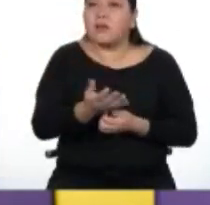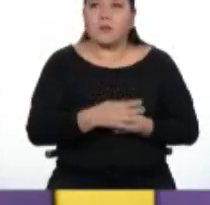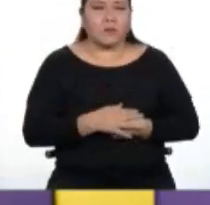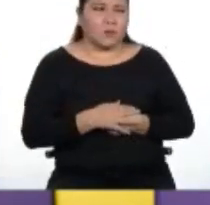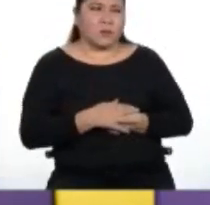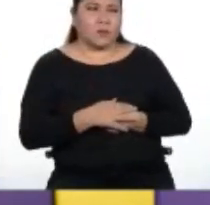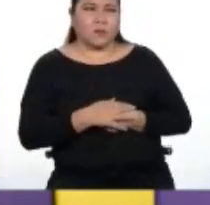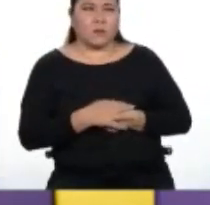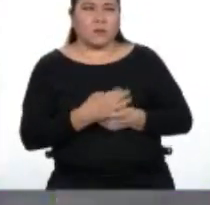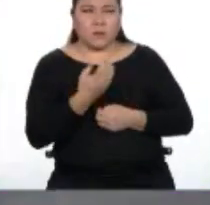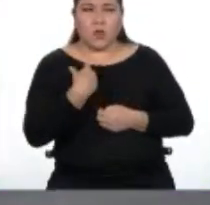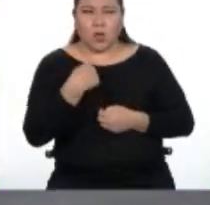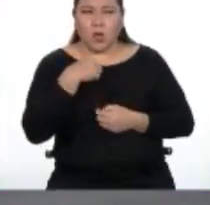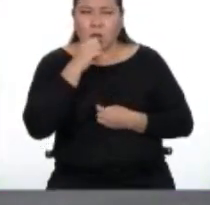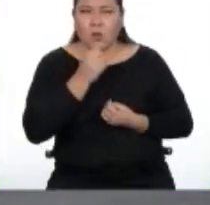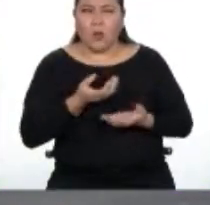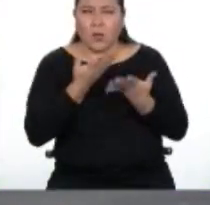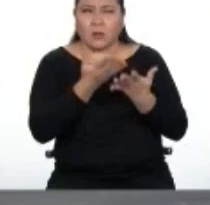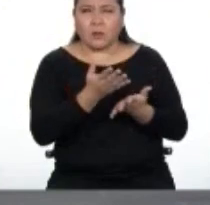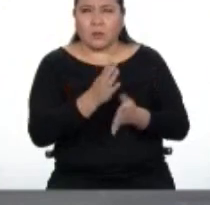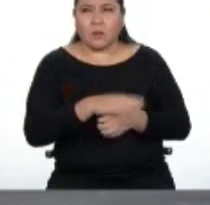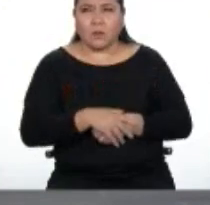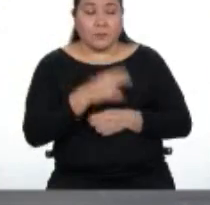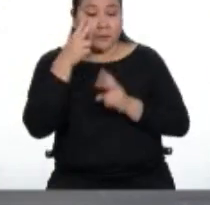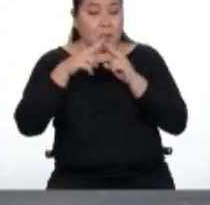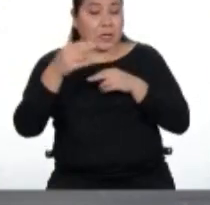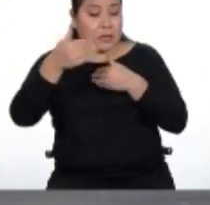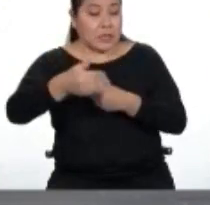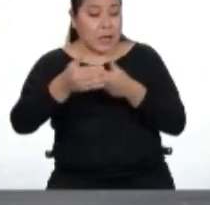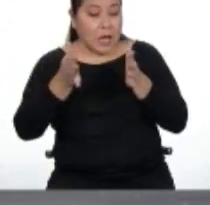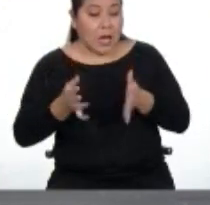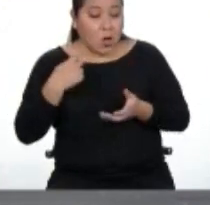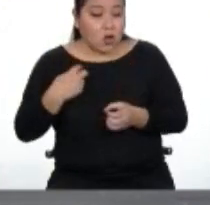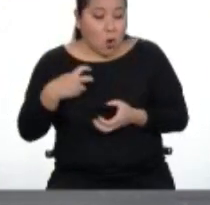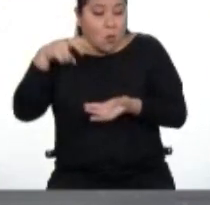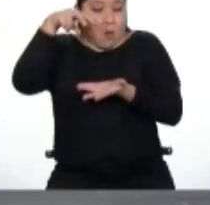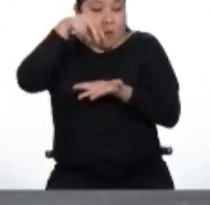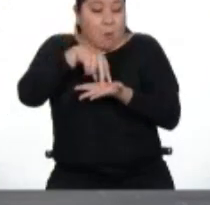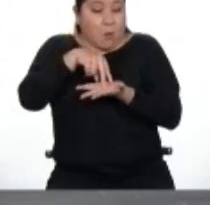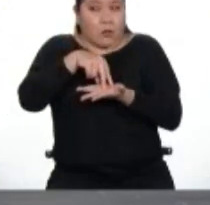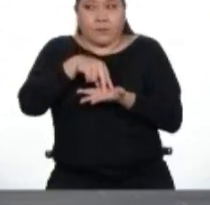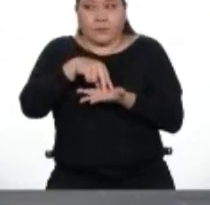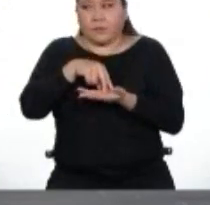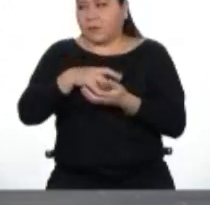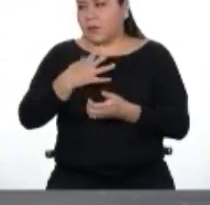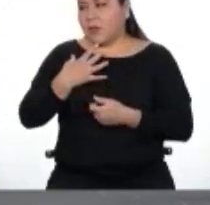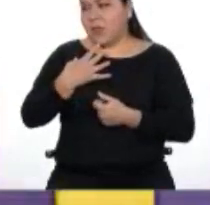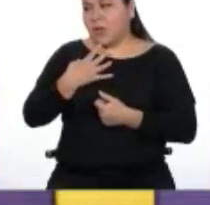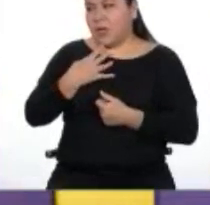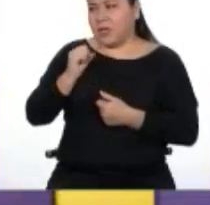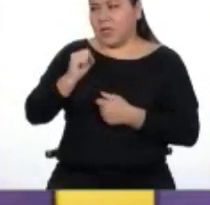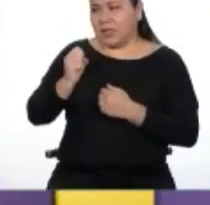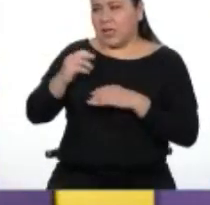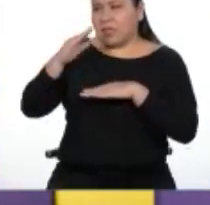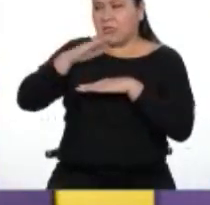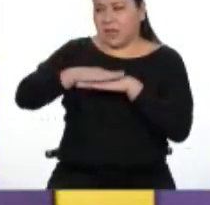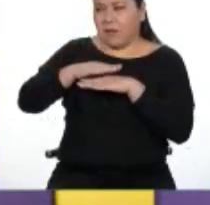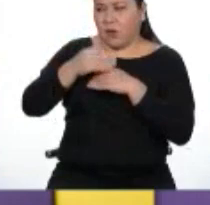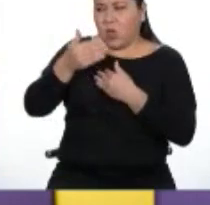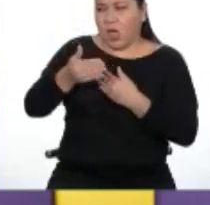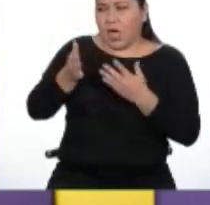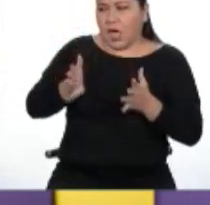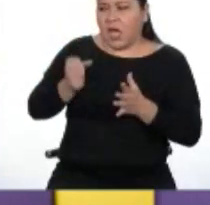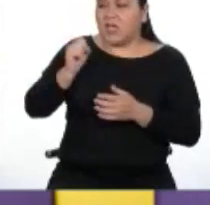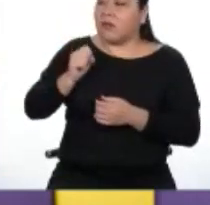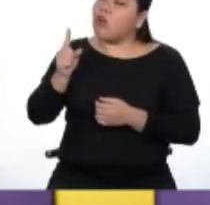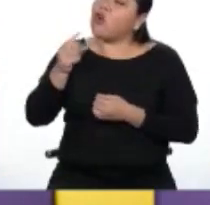Rodrigo, tengo algo para ti. Sí, ¿ves esta caja sobre la que estoy parado? Estás, estás, estás encima de una caja, sí. Pero, ¿cómo